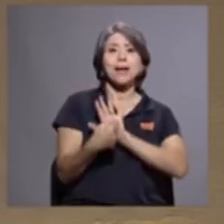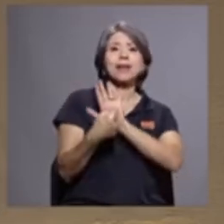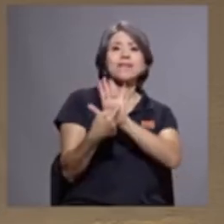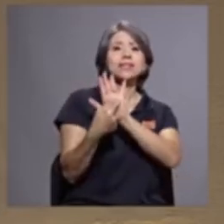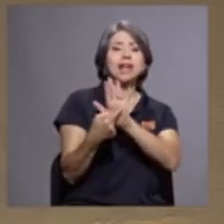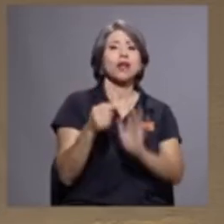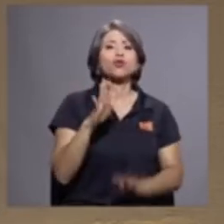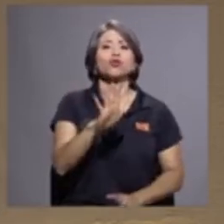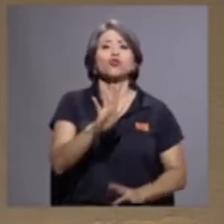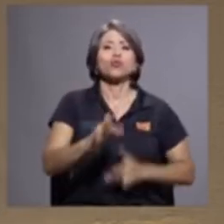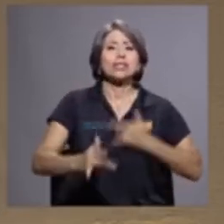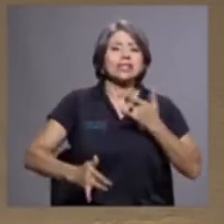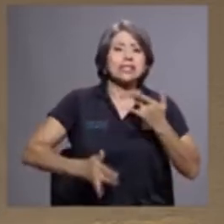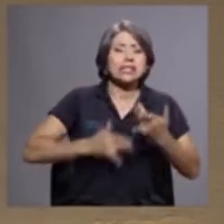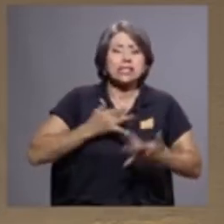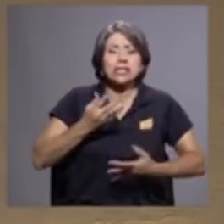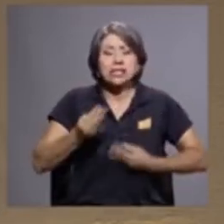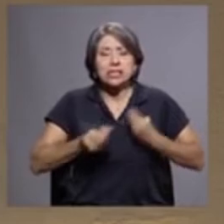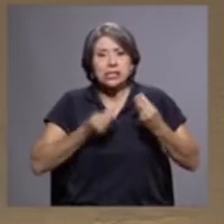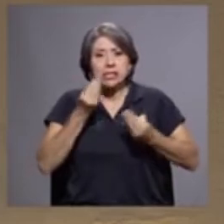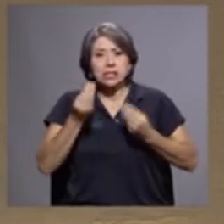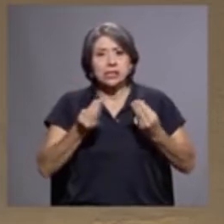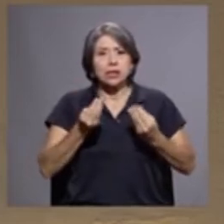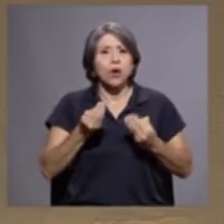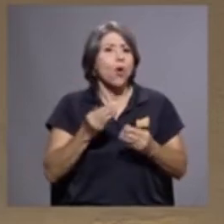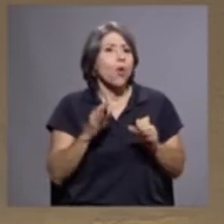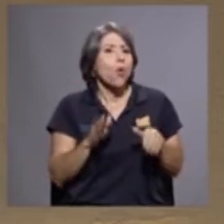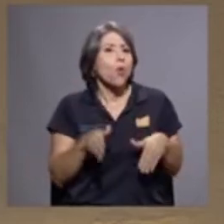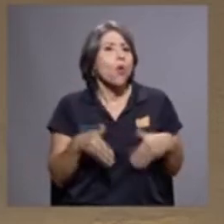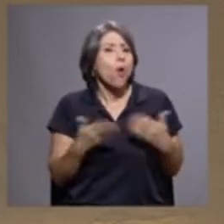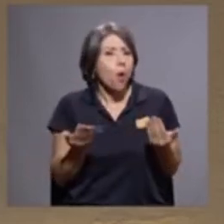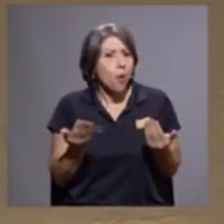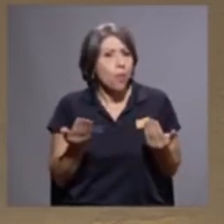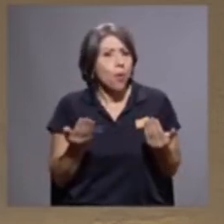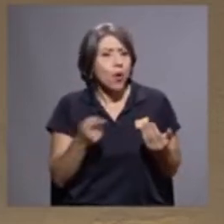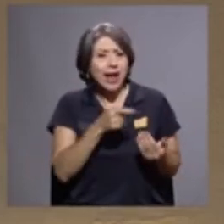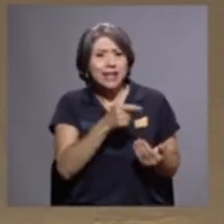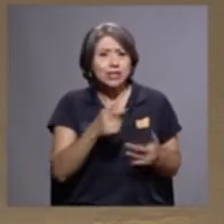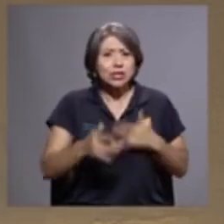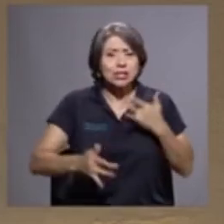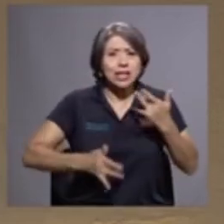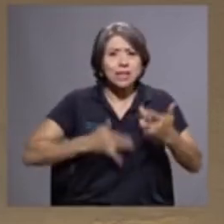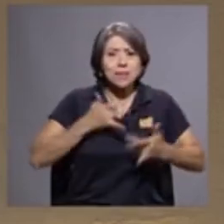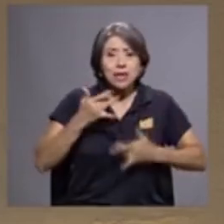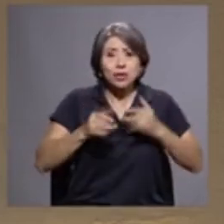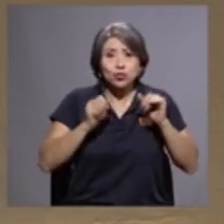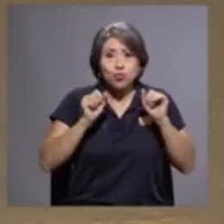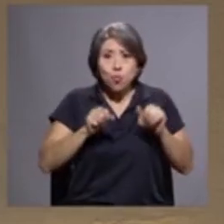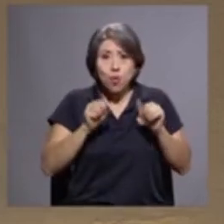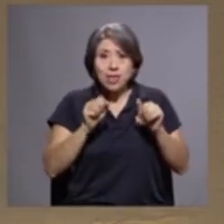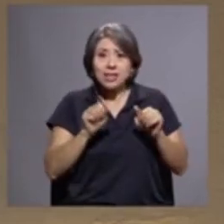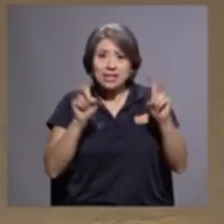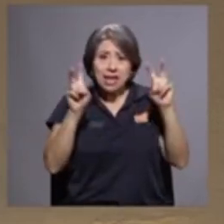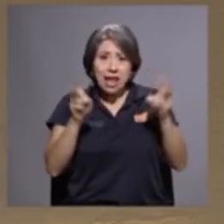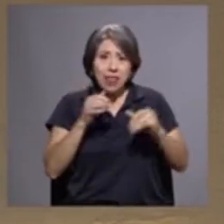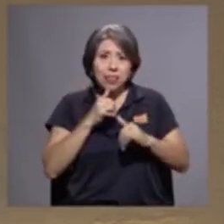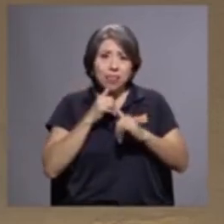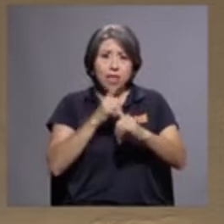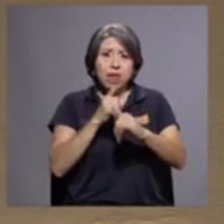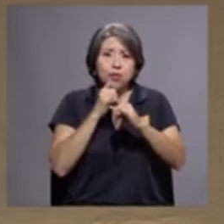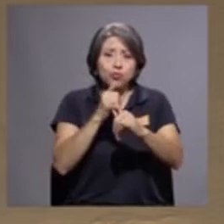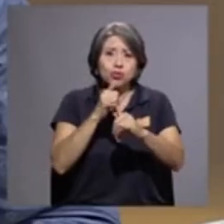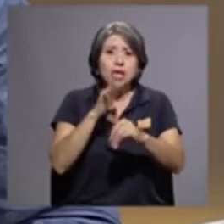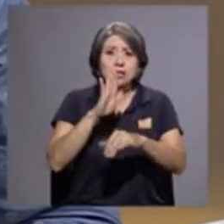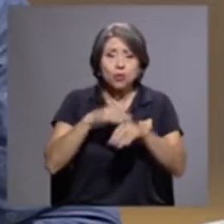indignaciones. Como algunas de ellas pueden de algún modo caber en el marco de denuncias que ellos hacen sobre cosas que estén